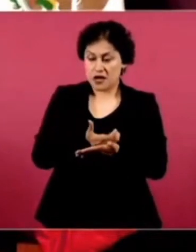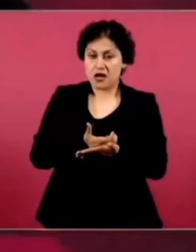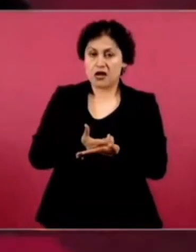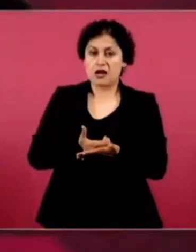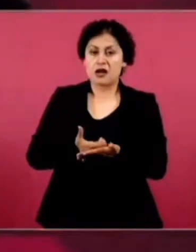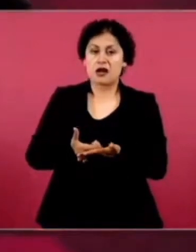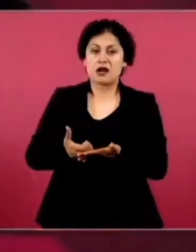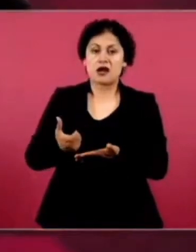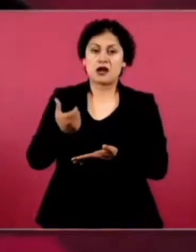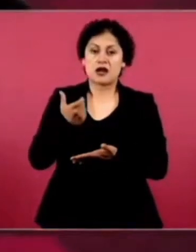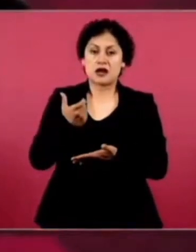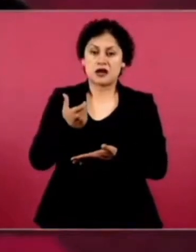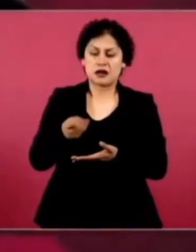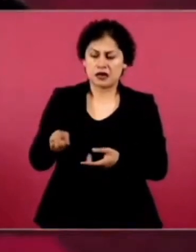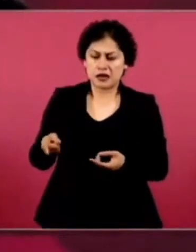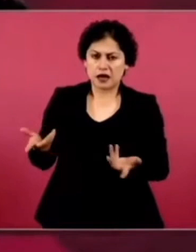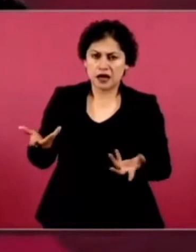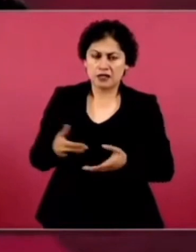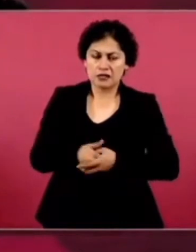Sin hacer nada.